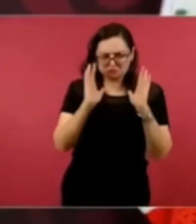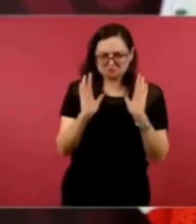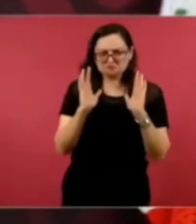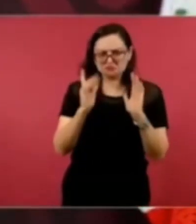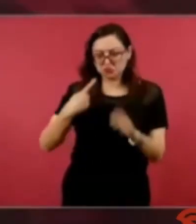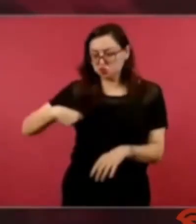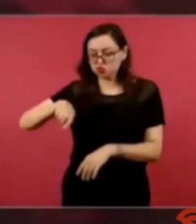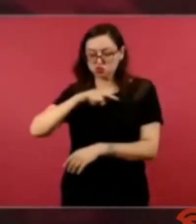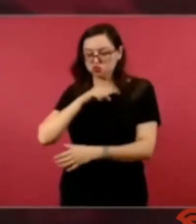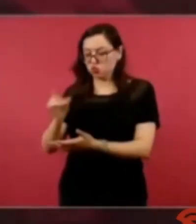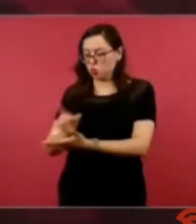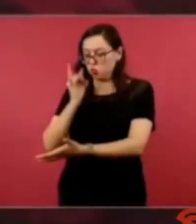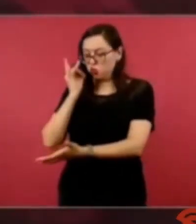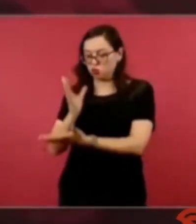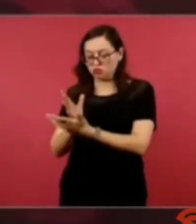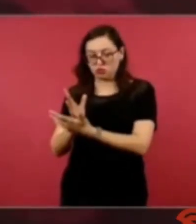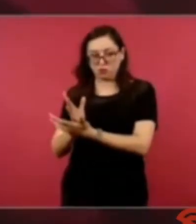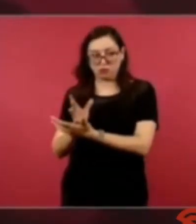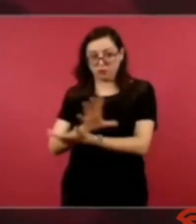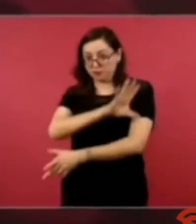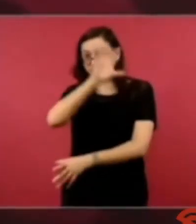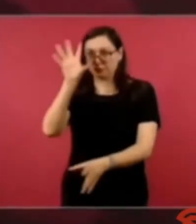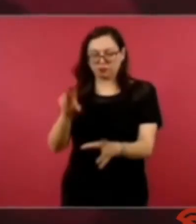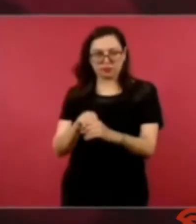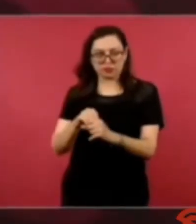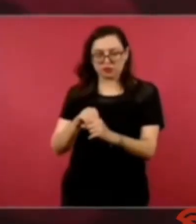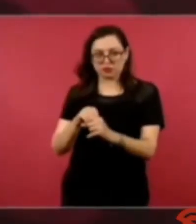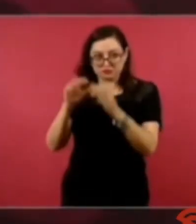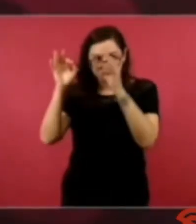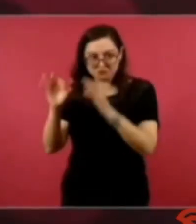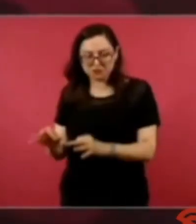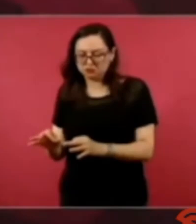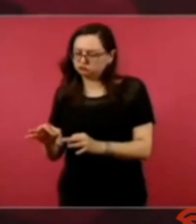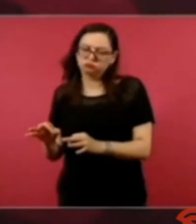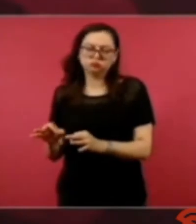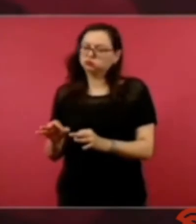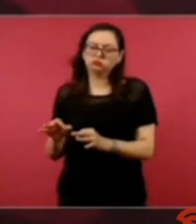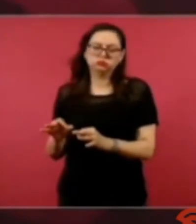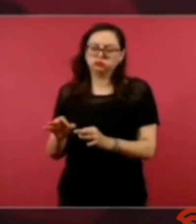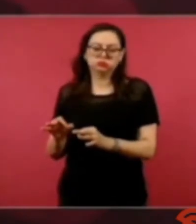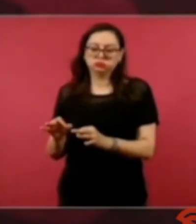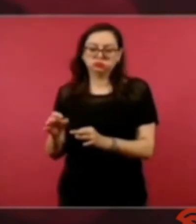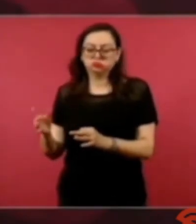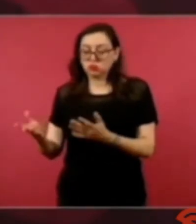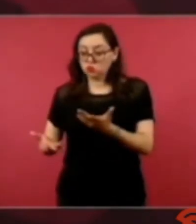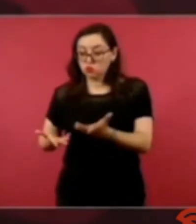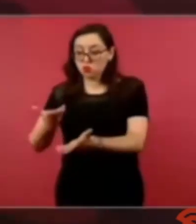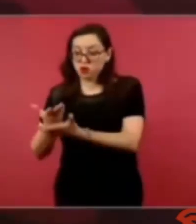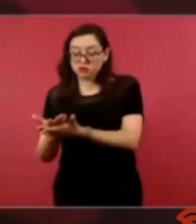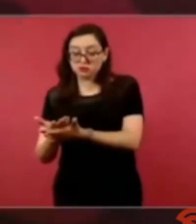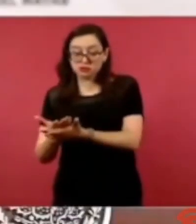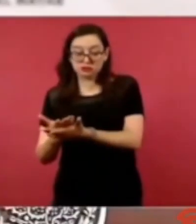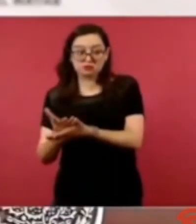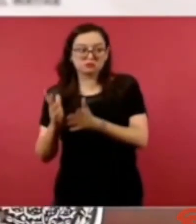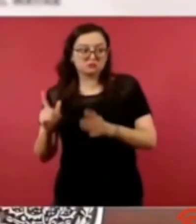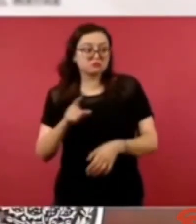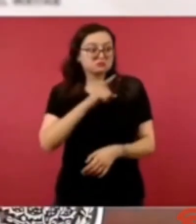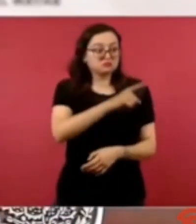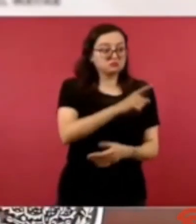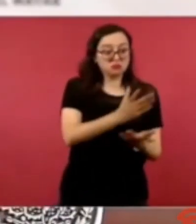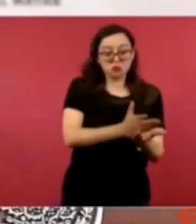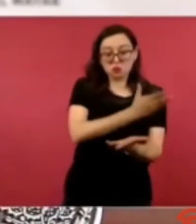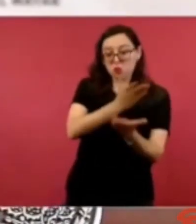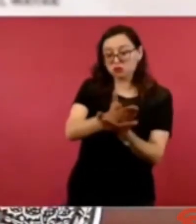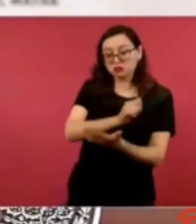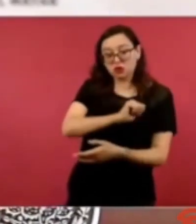no hay verdad absoluta además nosotros no aspiramos a una dictadura